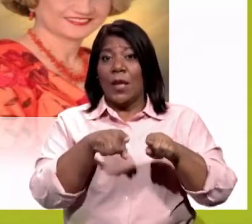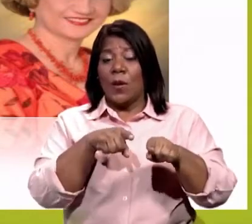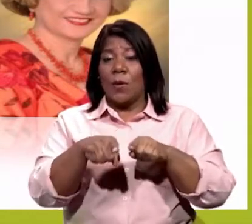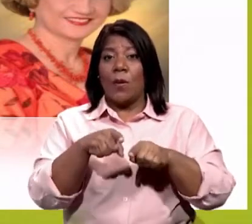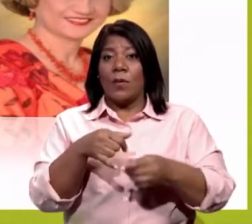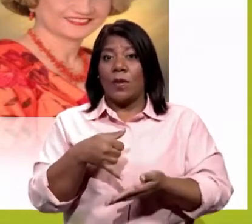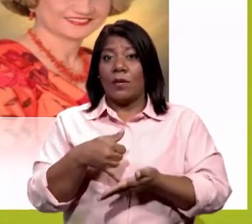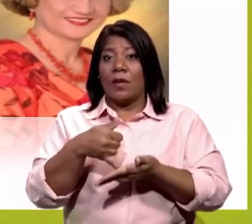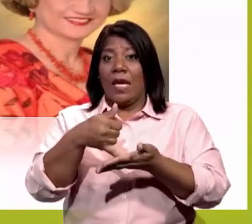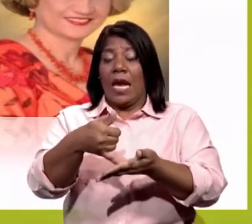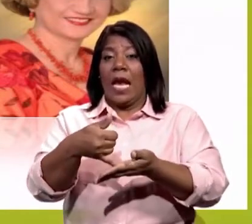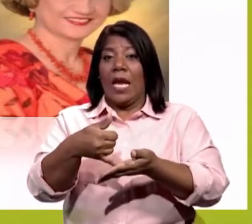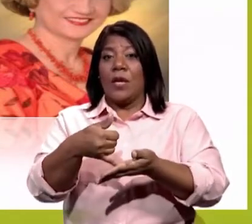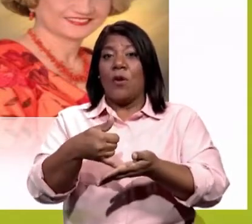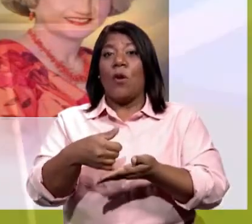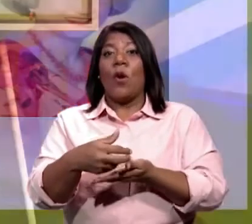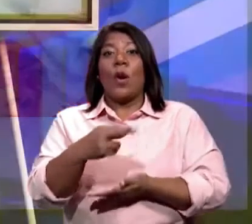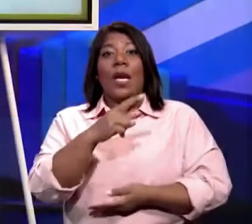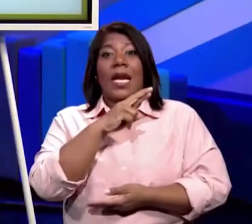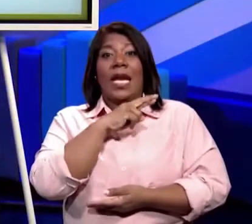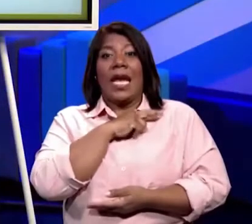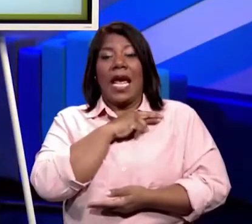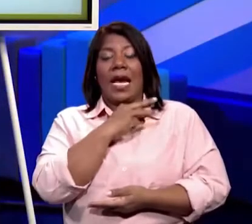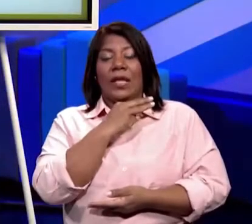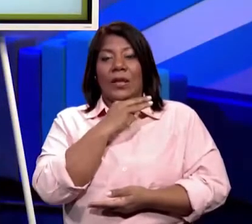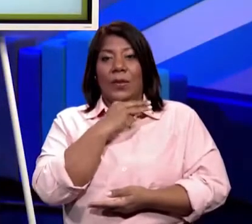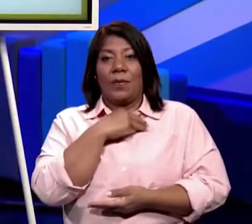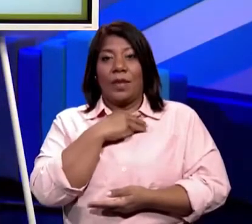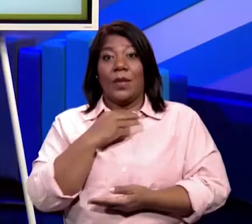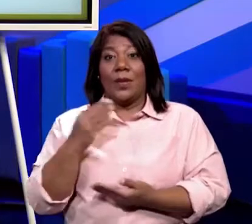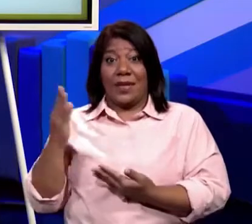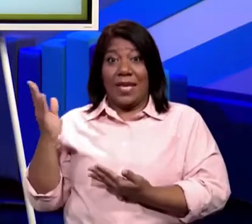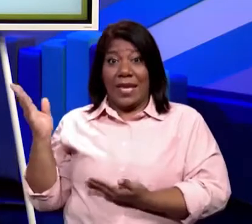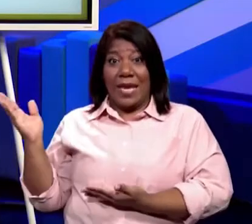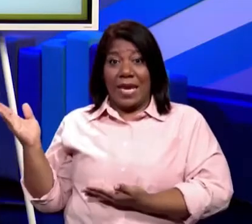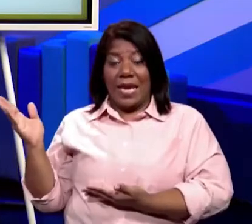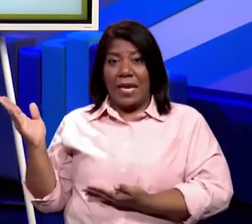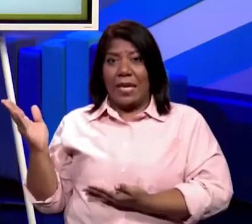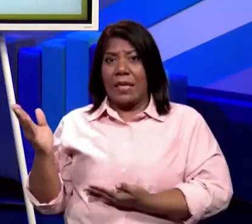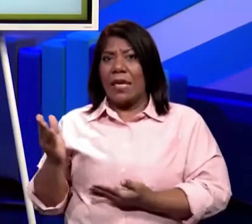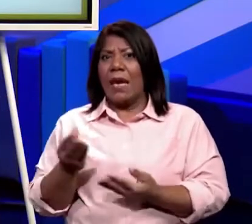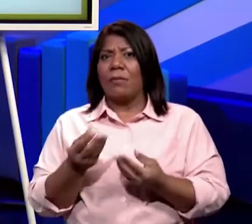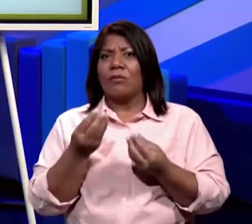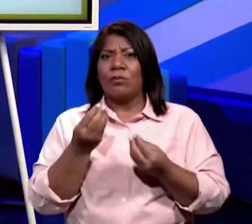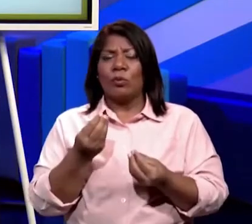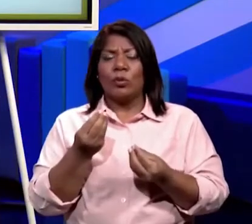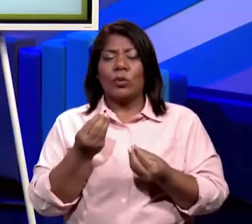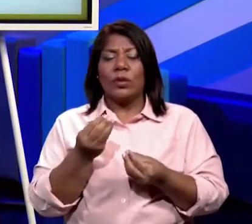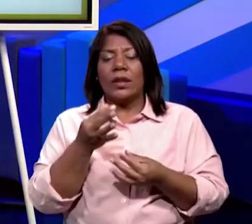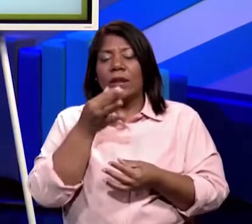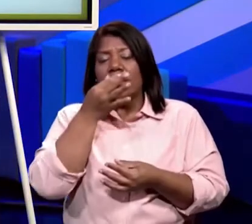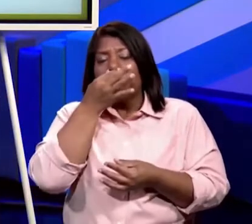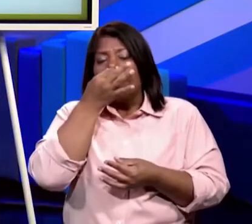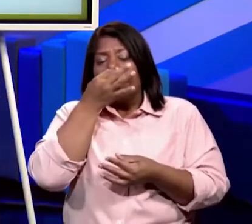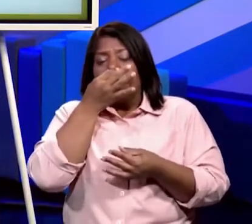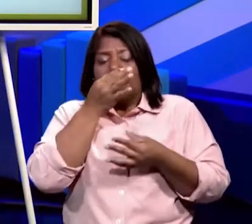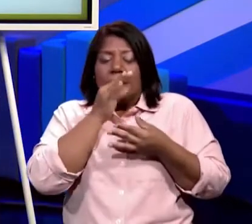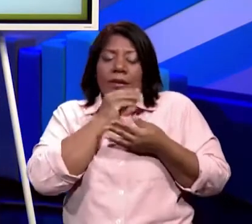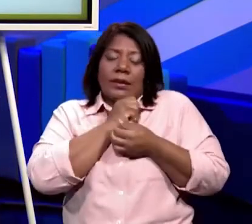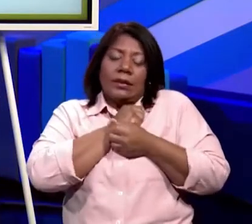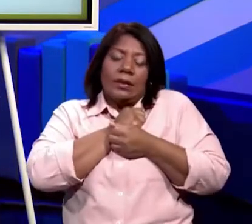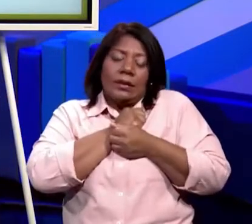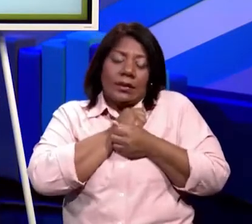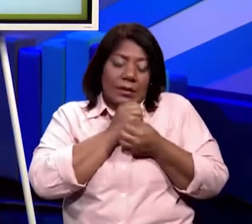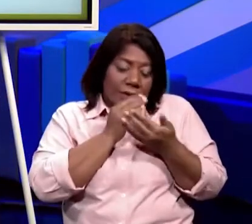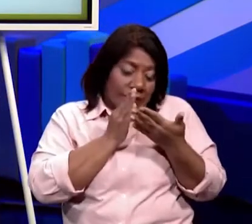Ricardo Miró. Rosemary Tapia ha escrito muchas novelas también. Aquí